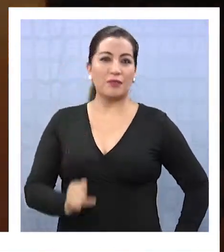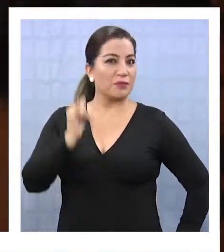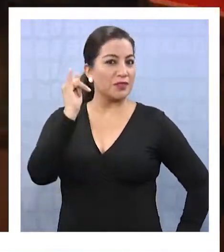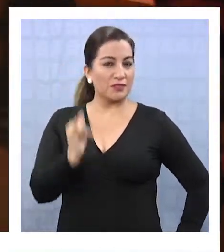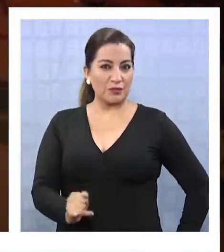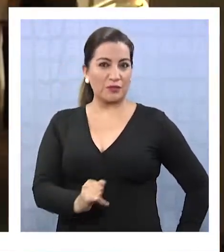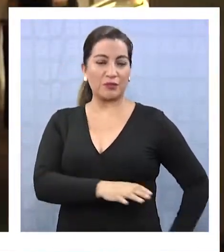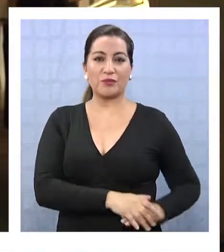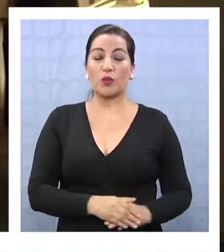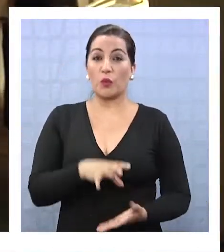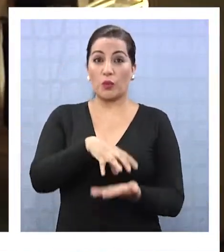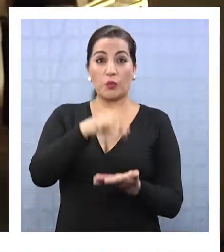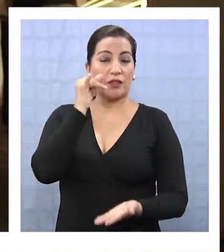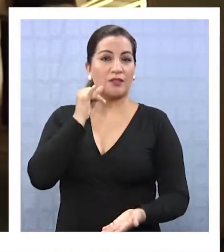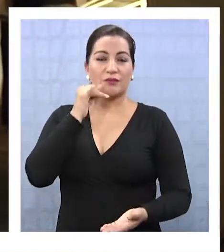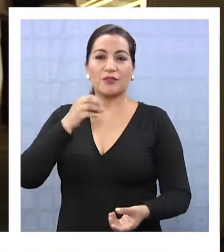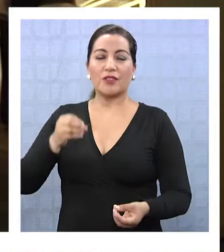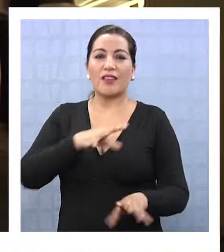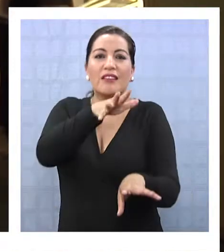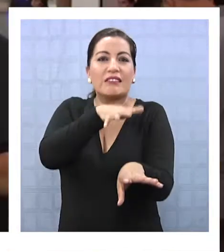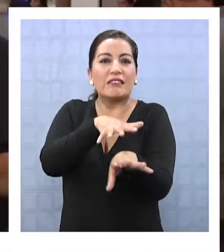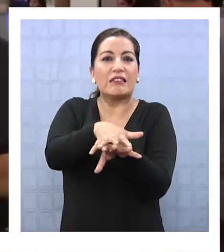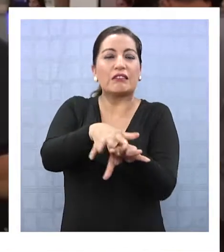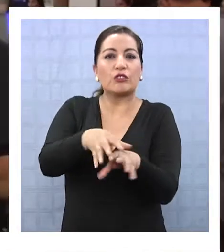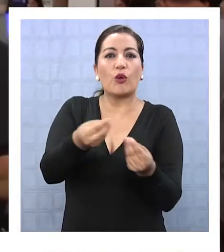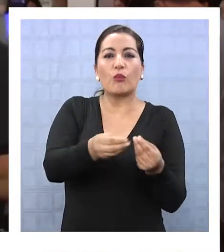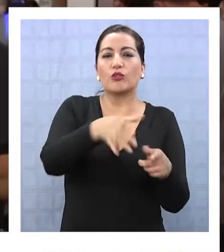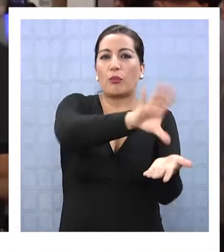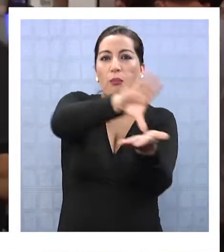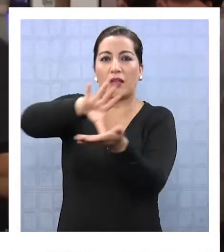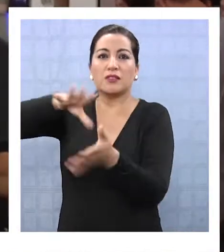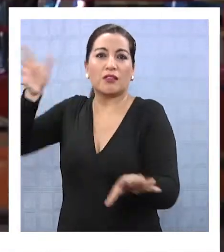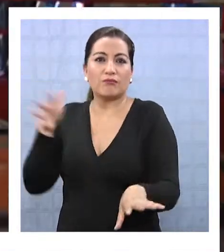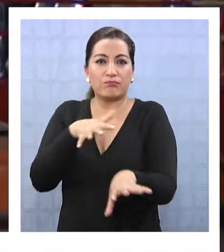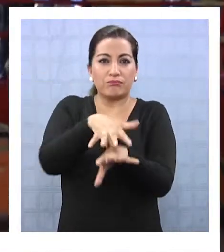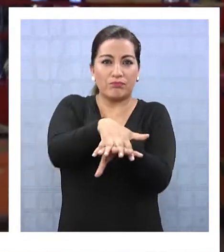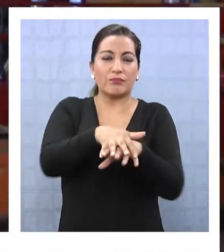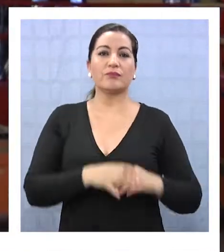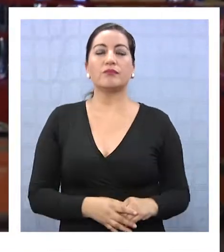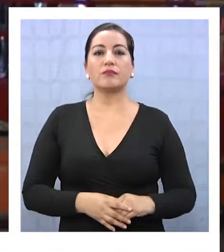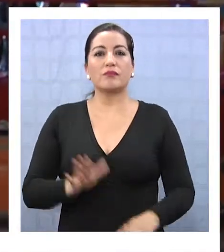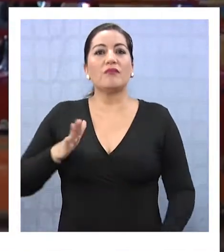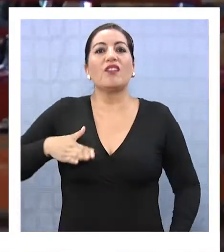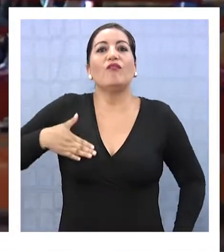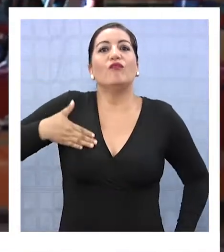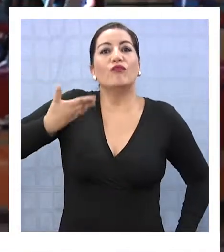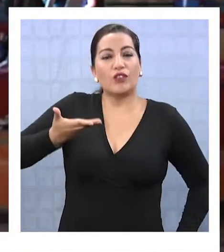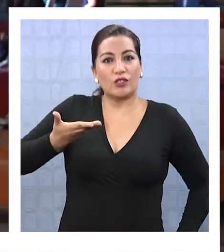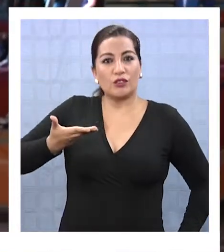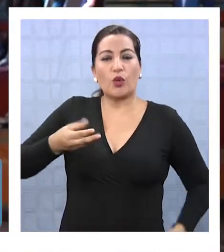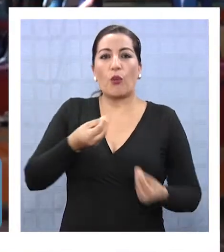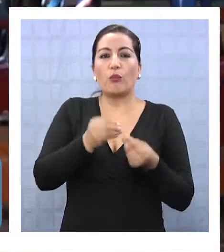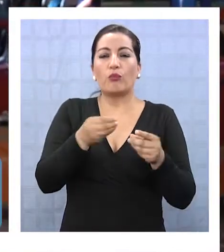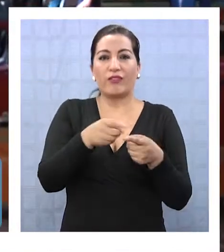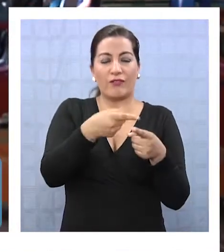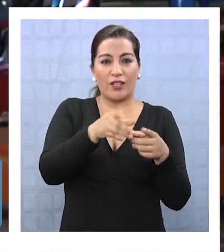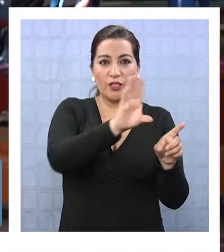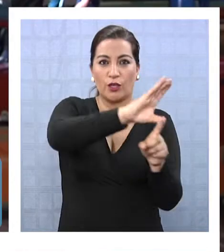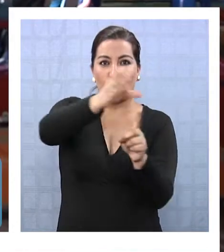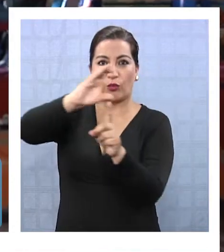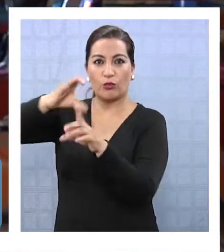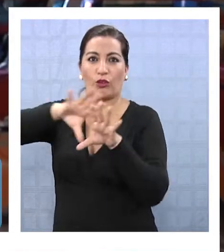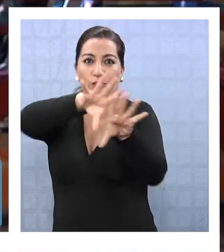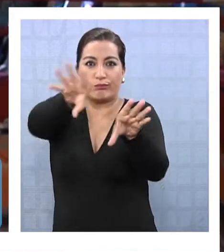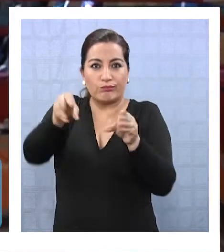lo ha sido, ha sido una ciudad que ha integrado muchas nacionalidades. Su vocación es la multiculturalidad,